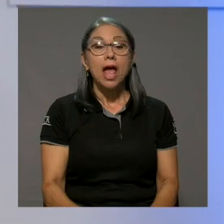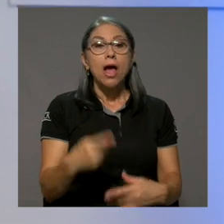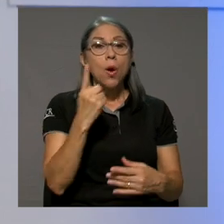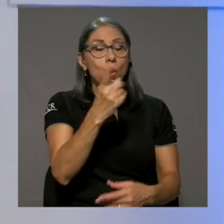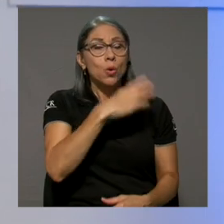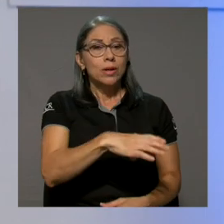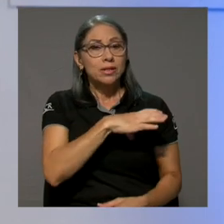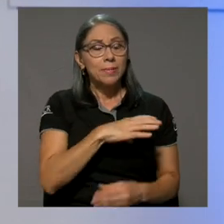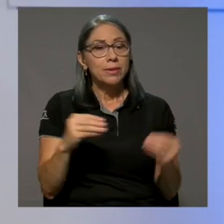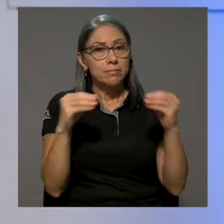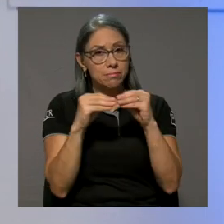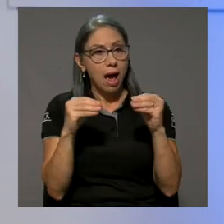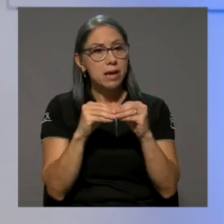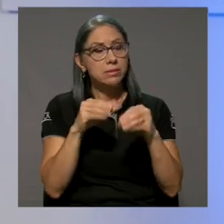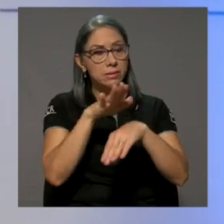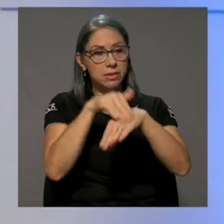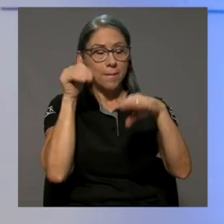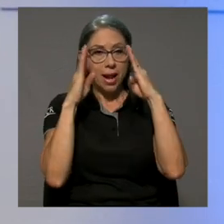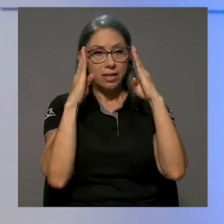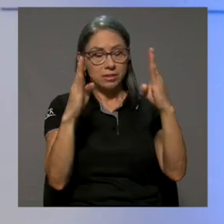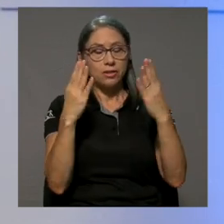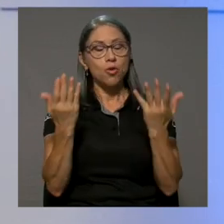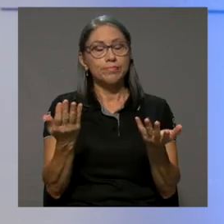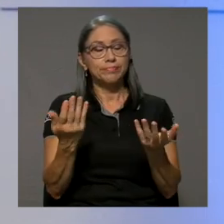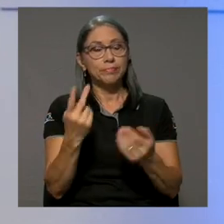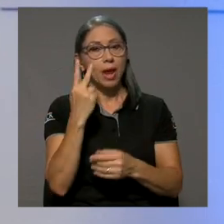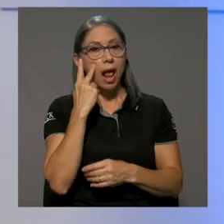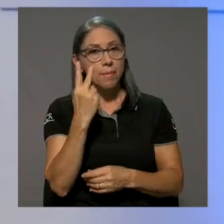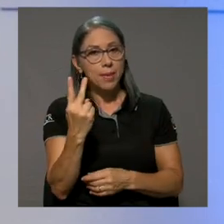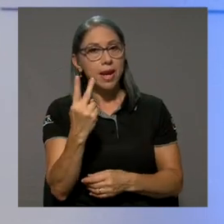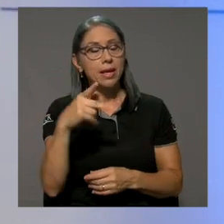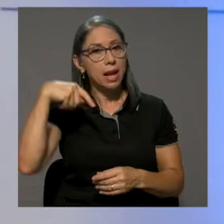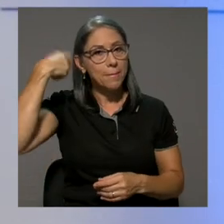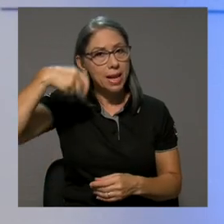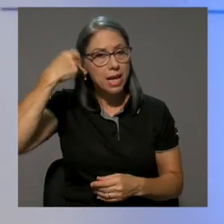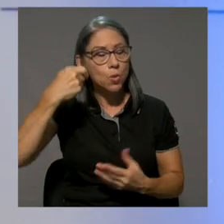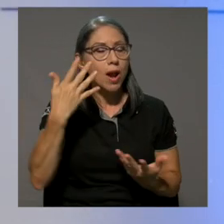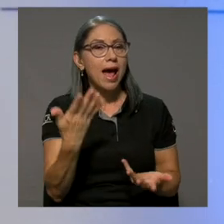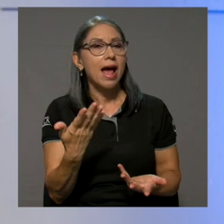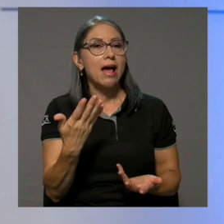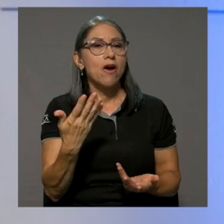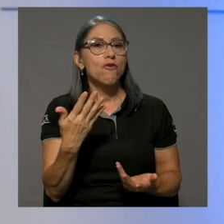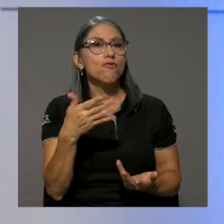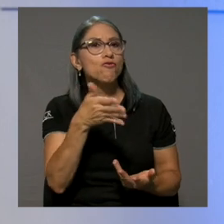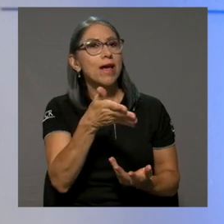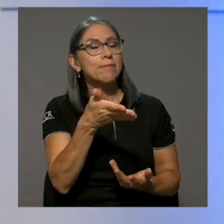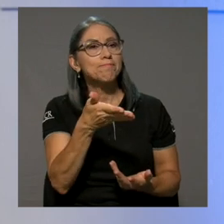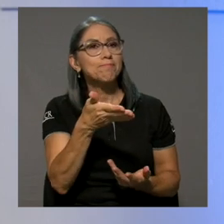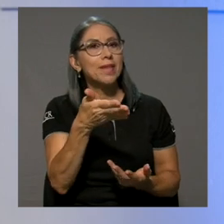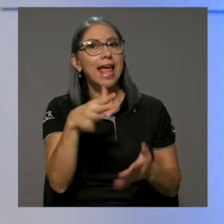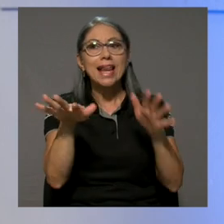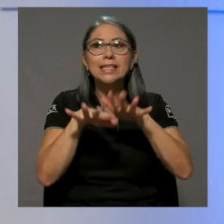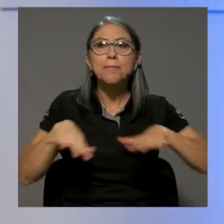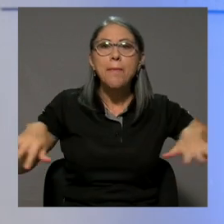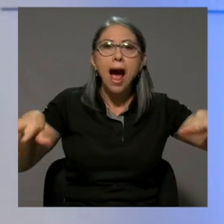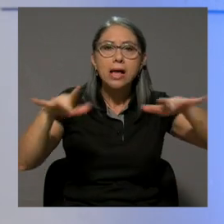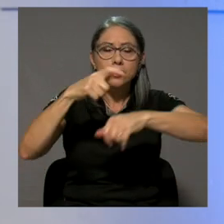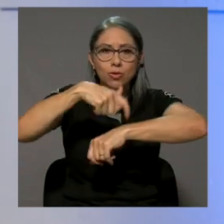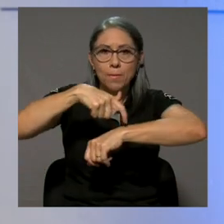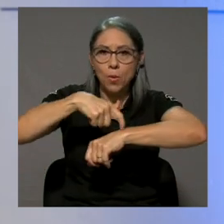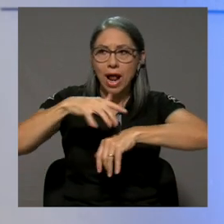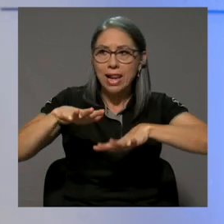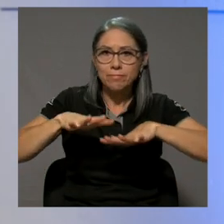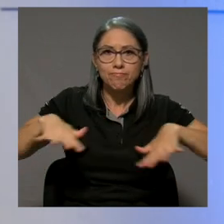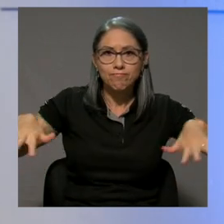De hecho, uno de los elementos que más me llamó a mí la atención al ver tu película fue el espacio temporal